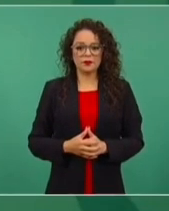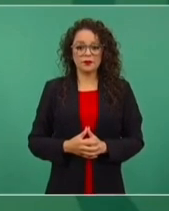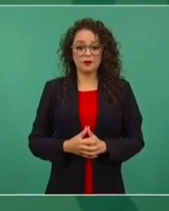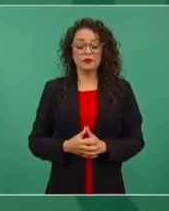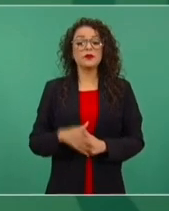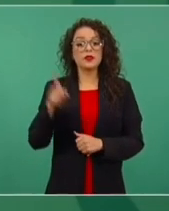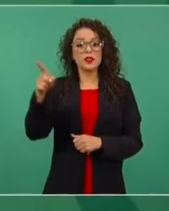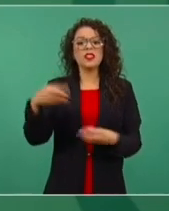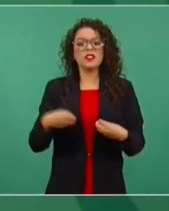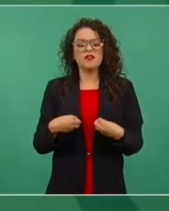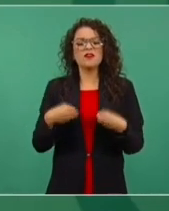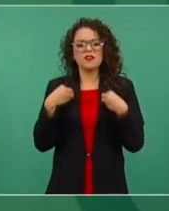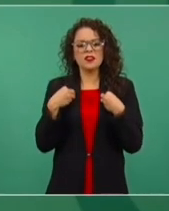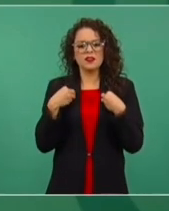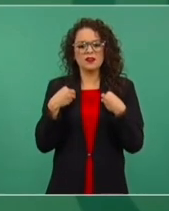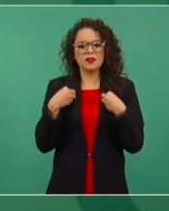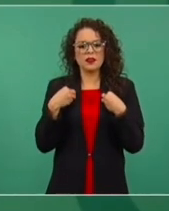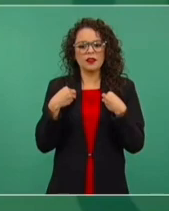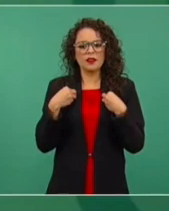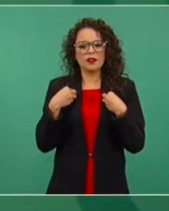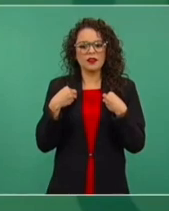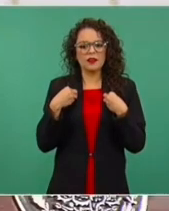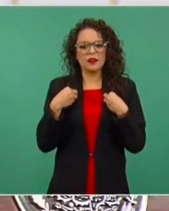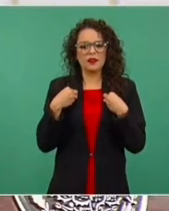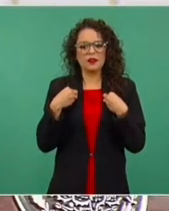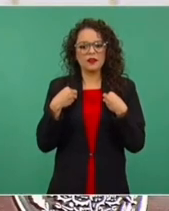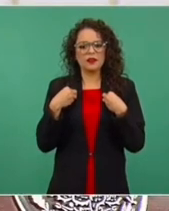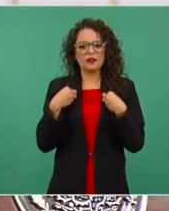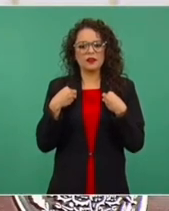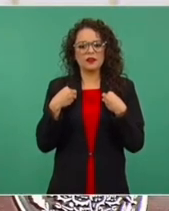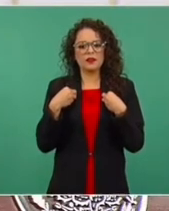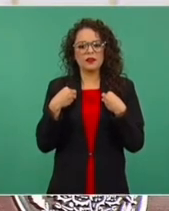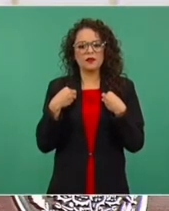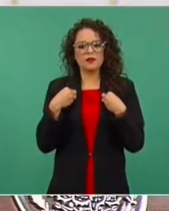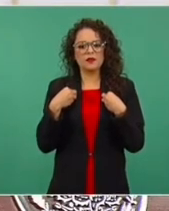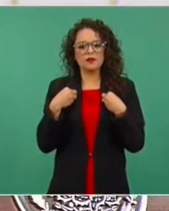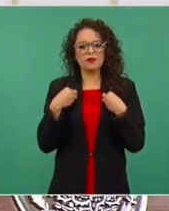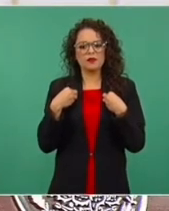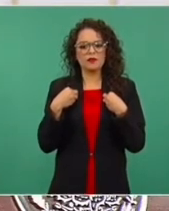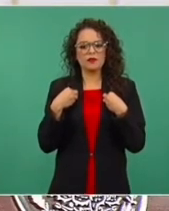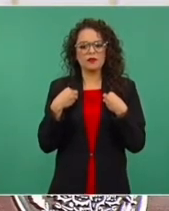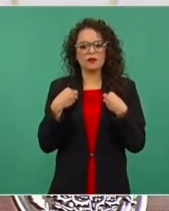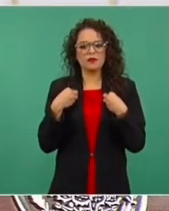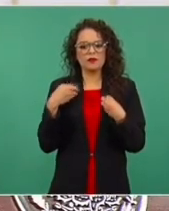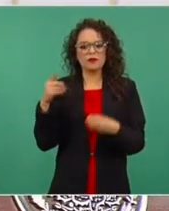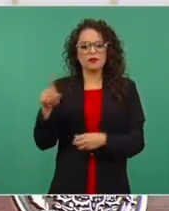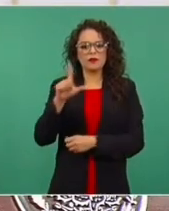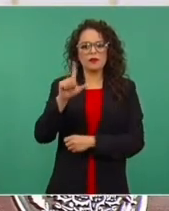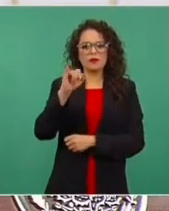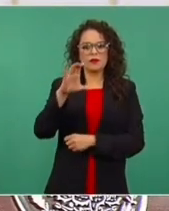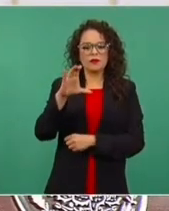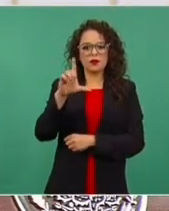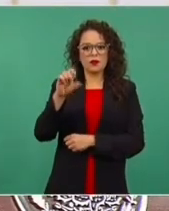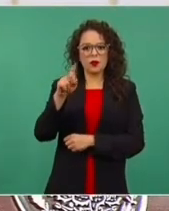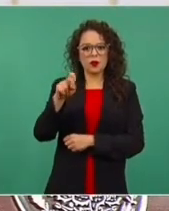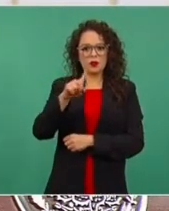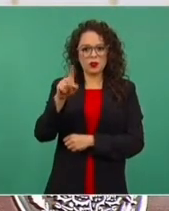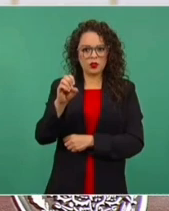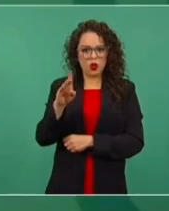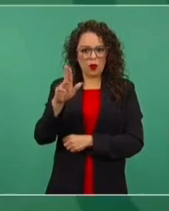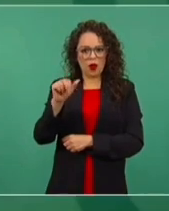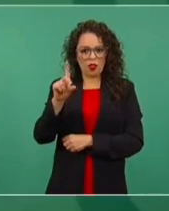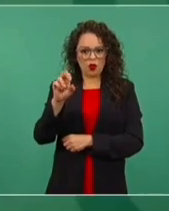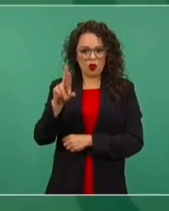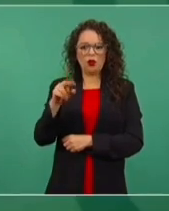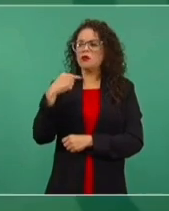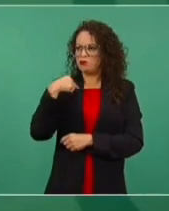Ahí vive el licenciado López Obrador y lo voy